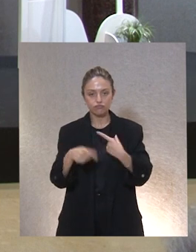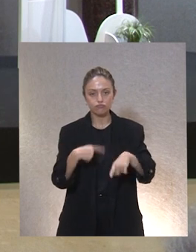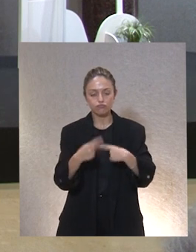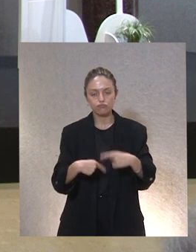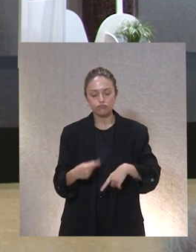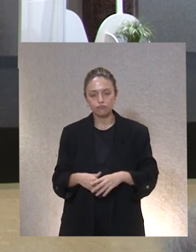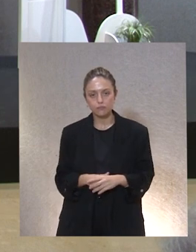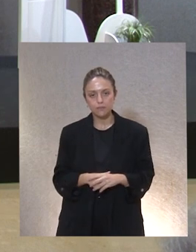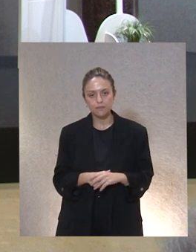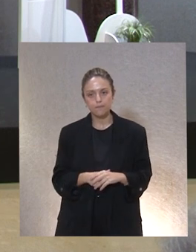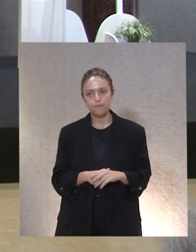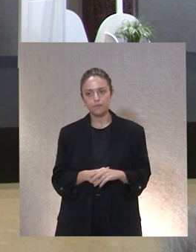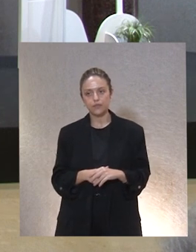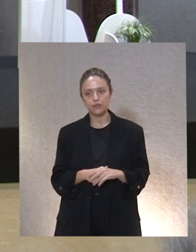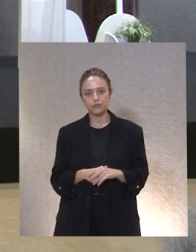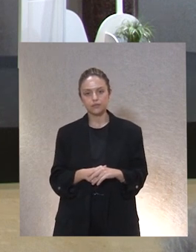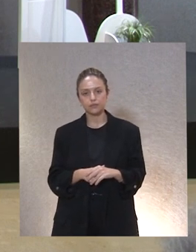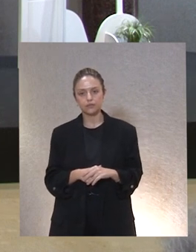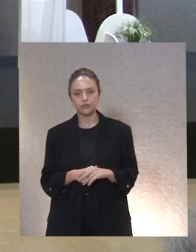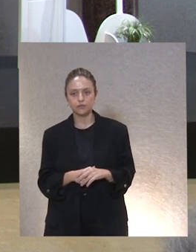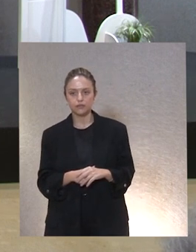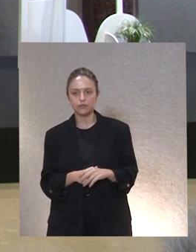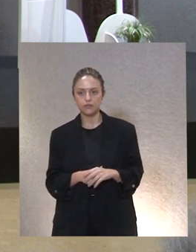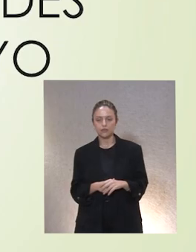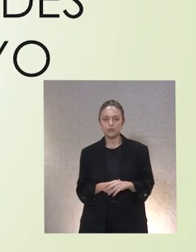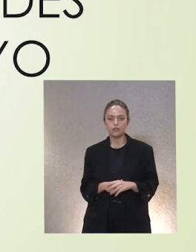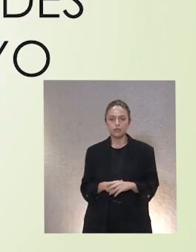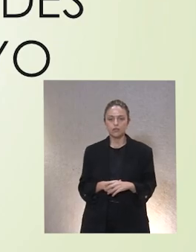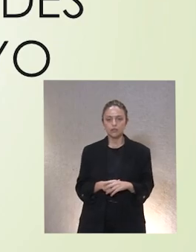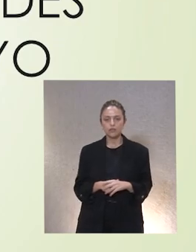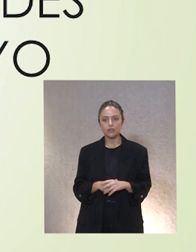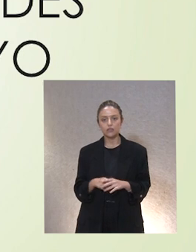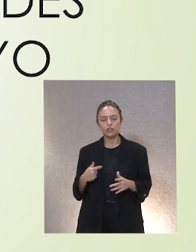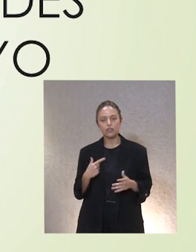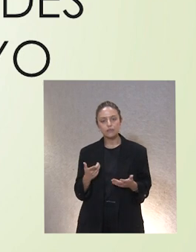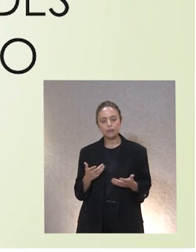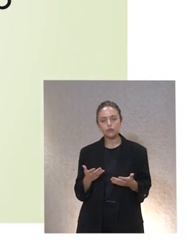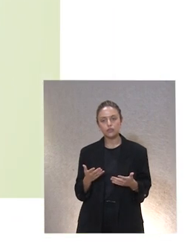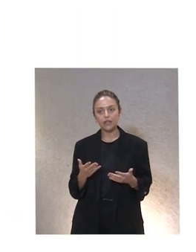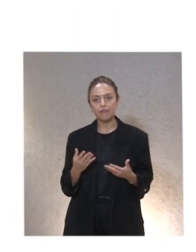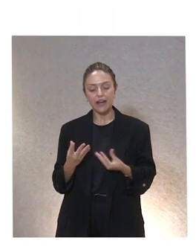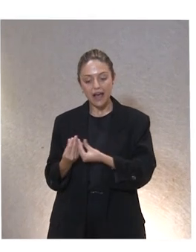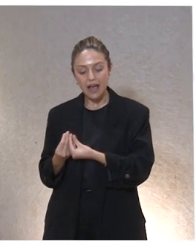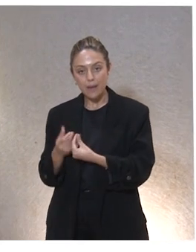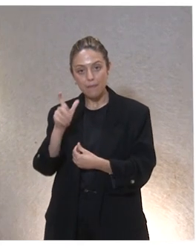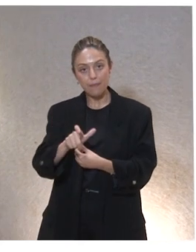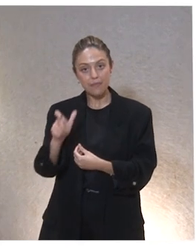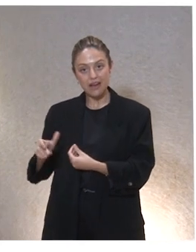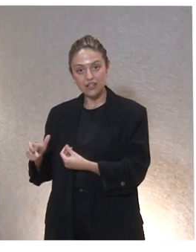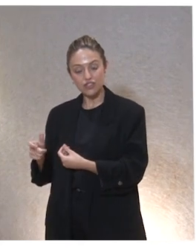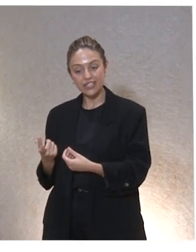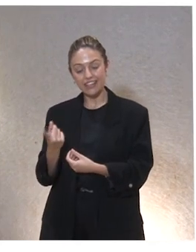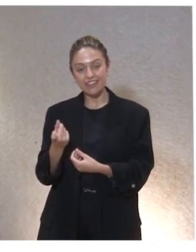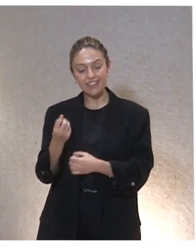apoyamos, esa cocción lo que nos da son los planes personales. Entonces, vamos a hablar un poquito de cómo acompañamos a las personas con grandes